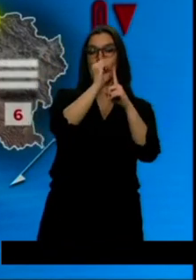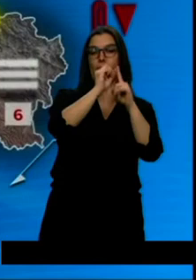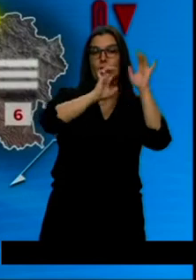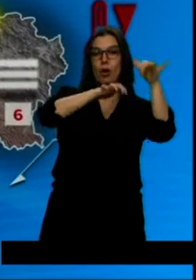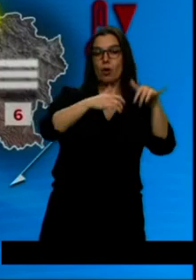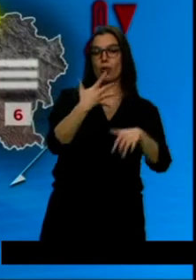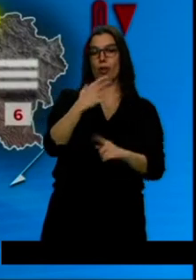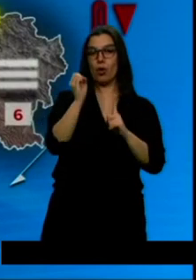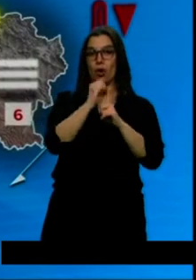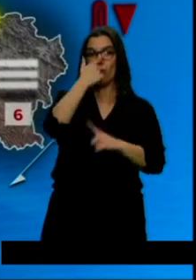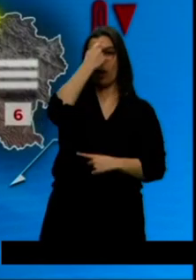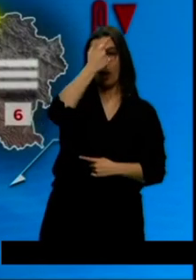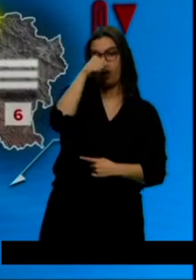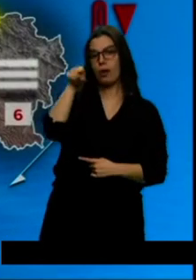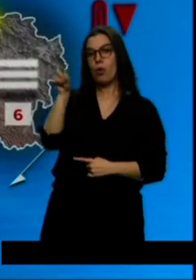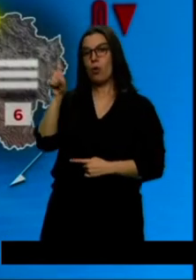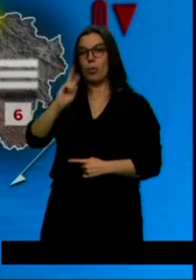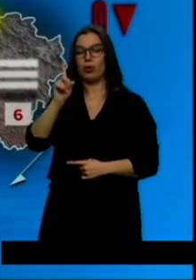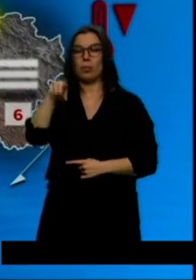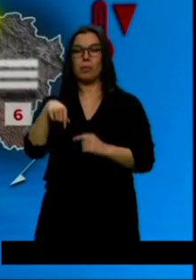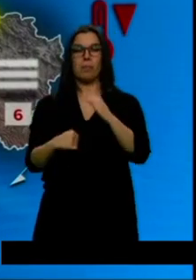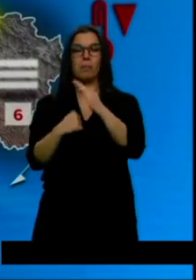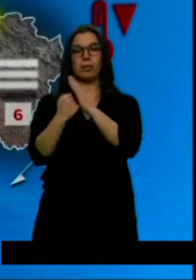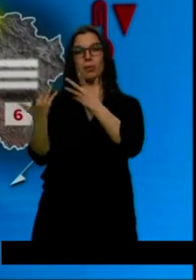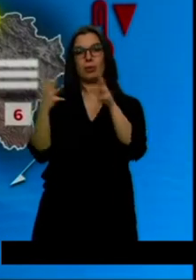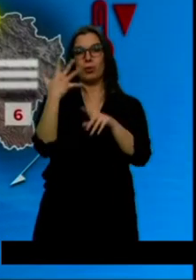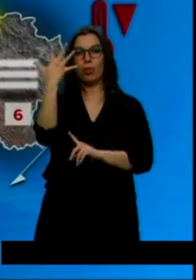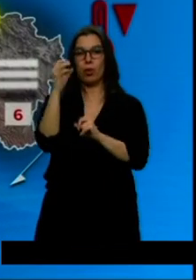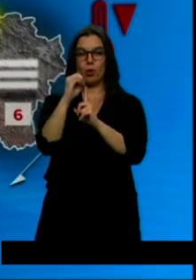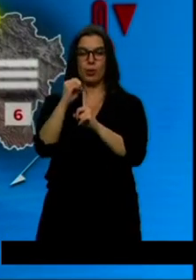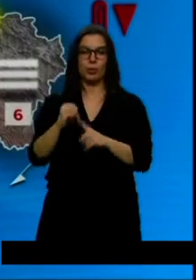Valladolid, esas máximas también rondarán los 5 grados.